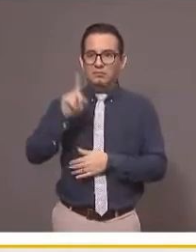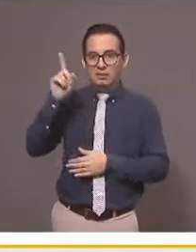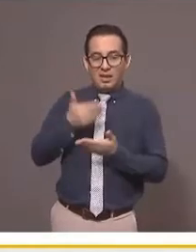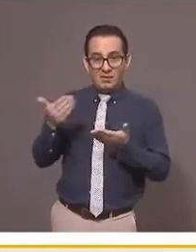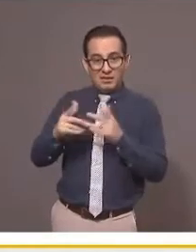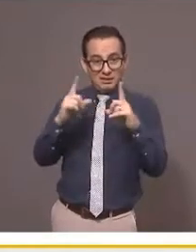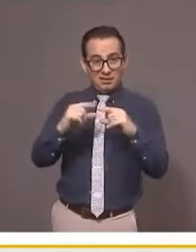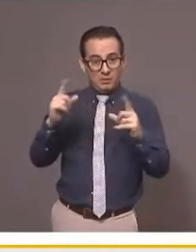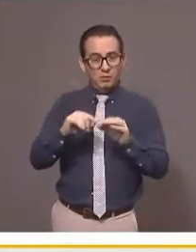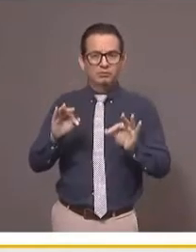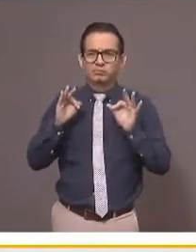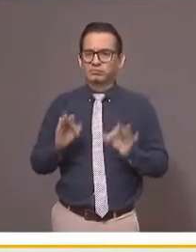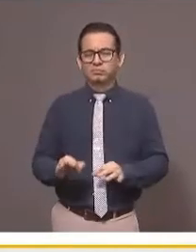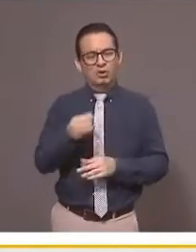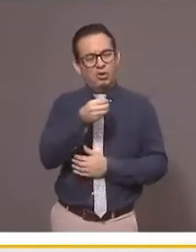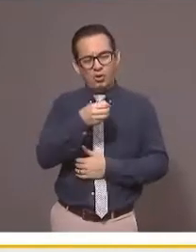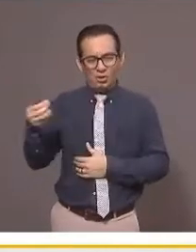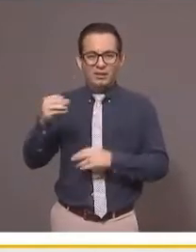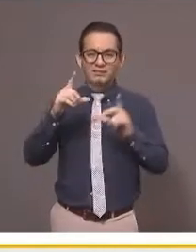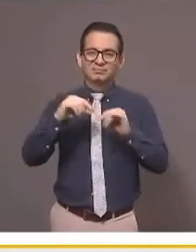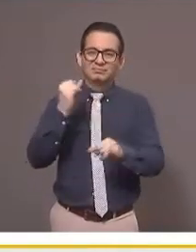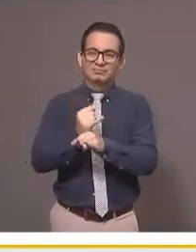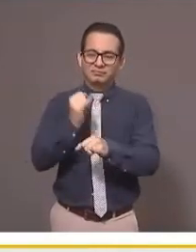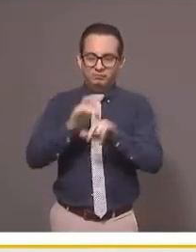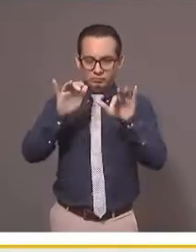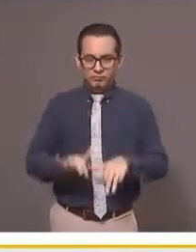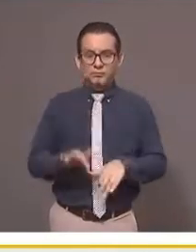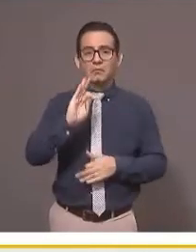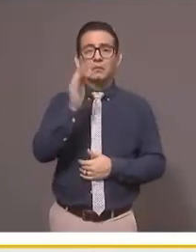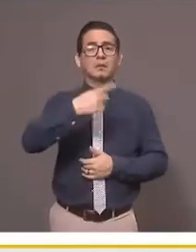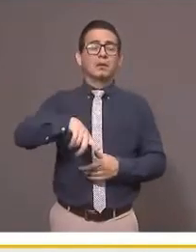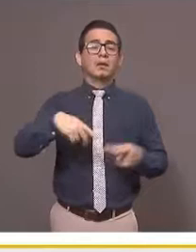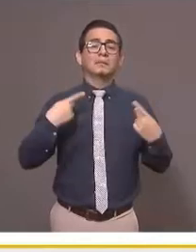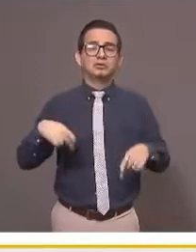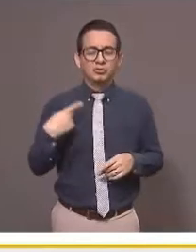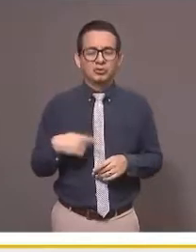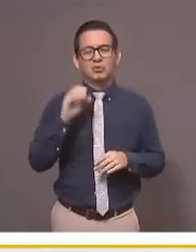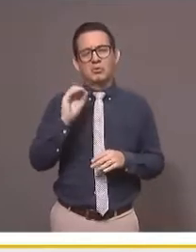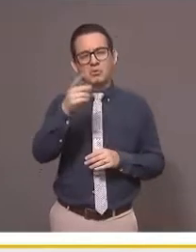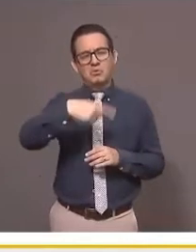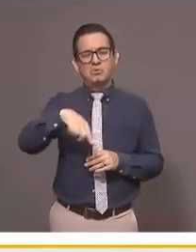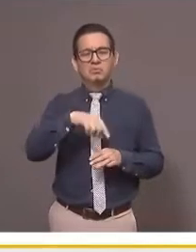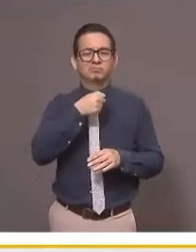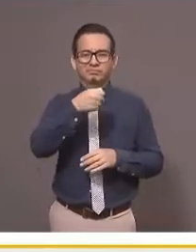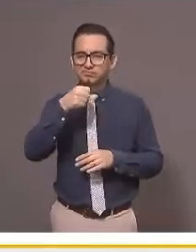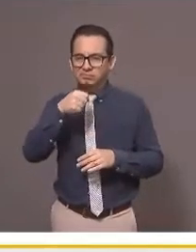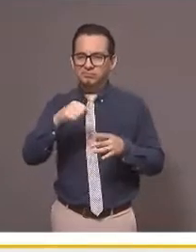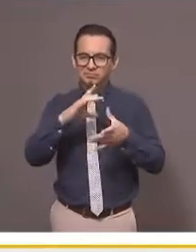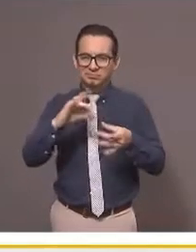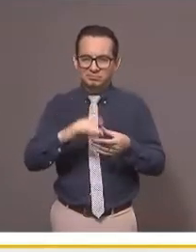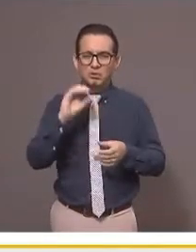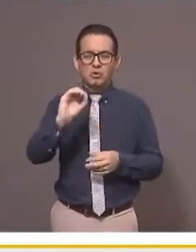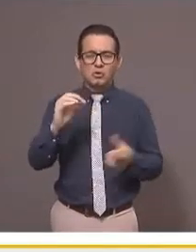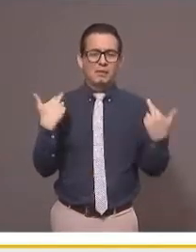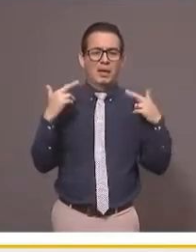Ser completamente públicos, para que cualquier ciudadano, medios de comunicación, catedráticos,